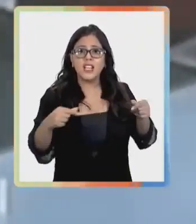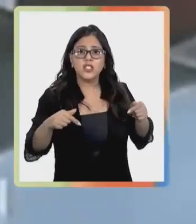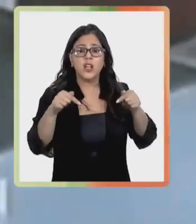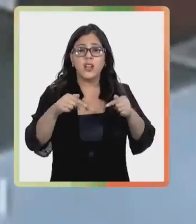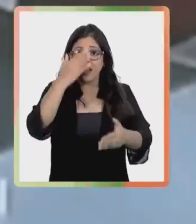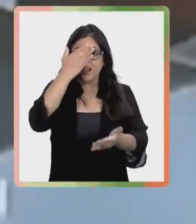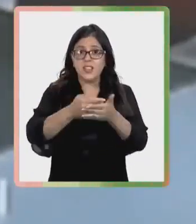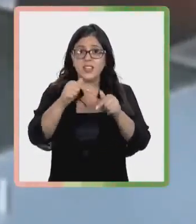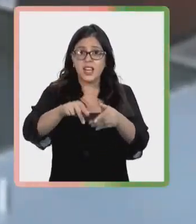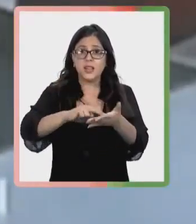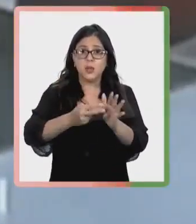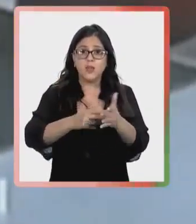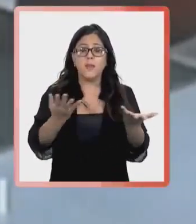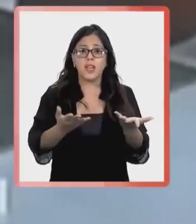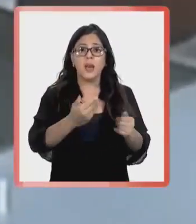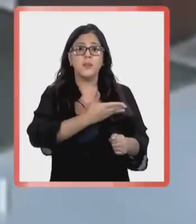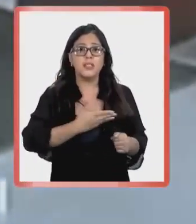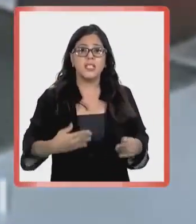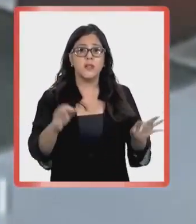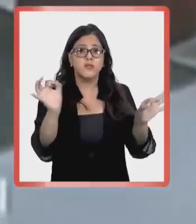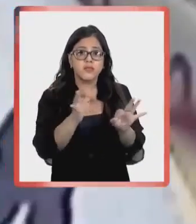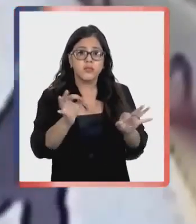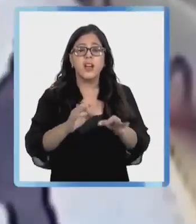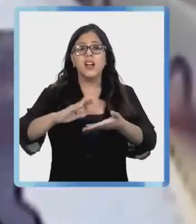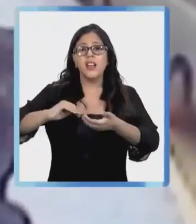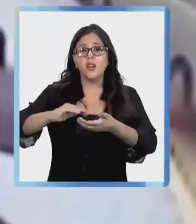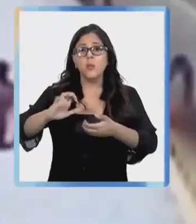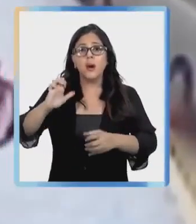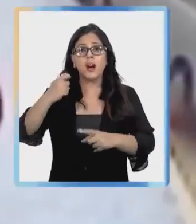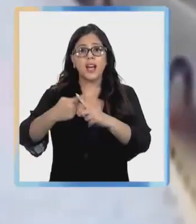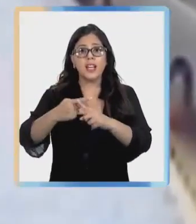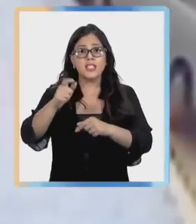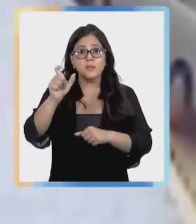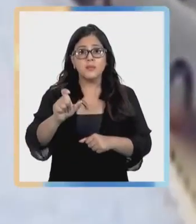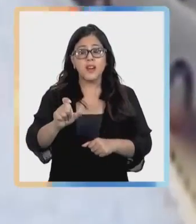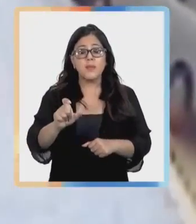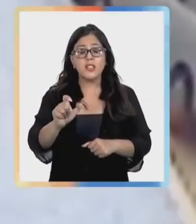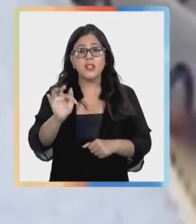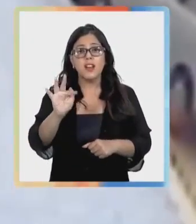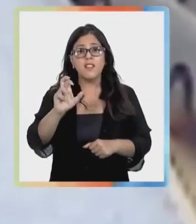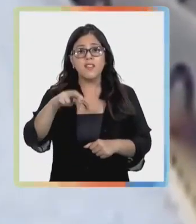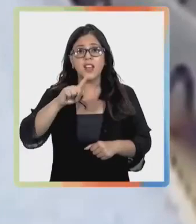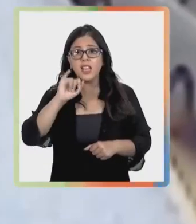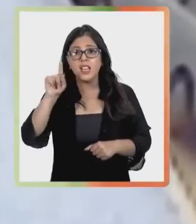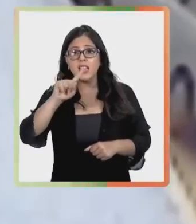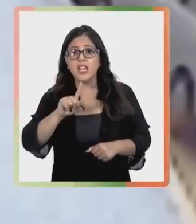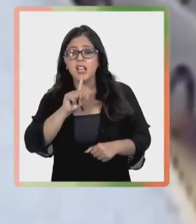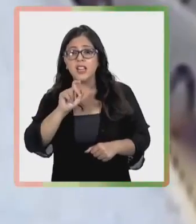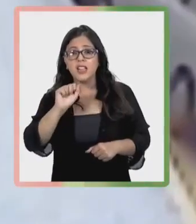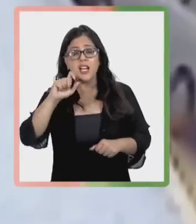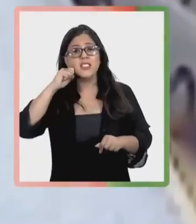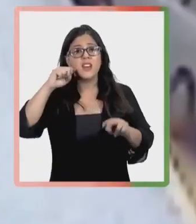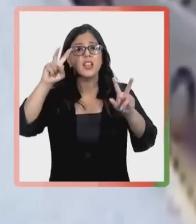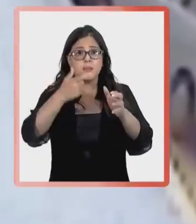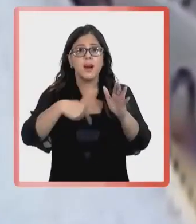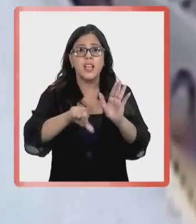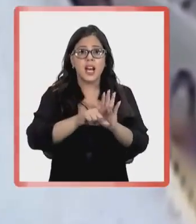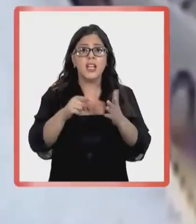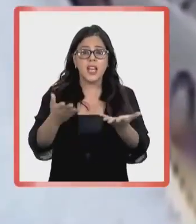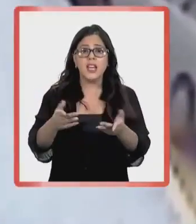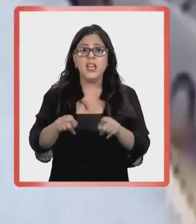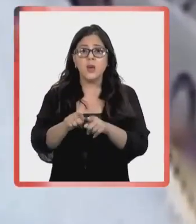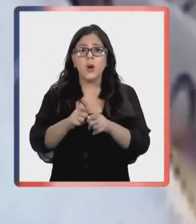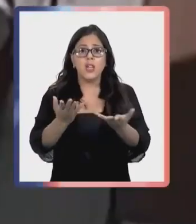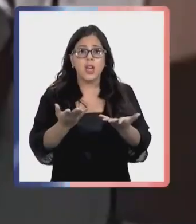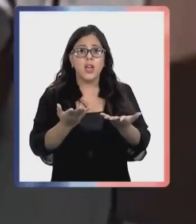Ante la polémica, el mandatario tuvo que salir a explicar que el indulto al exfrentista se fundamenta en atribuciones legales. Dijo que no